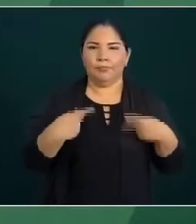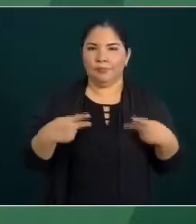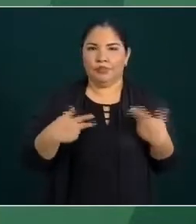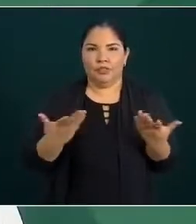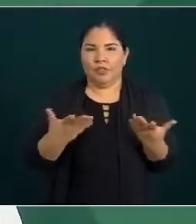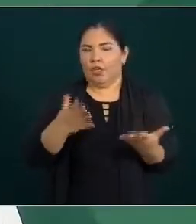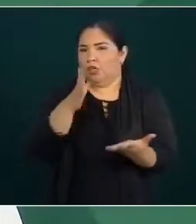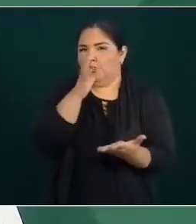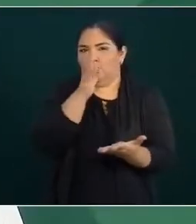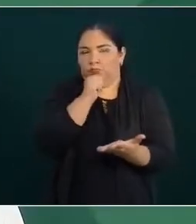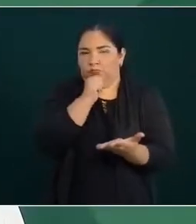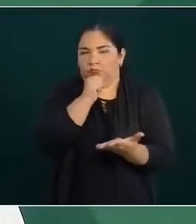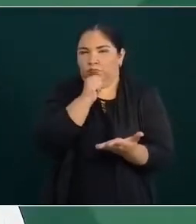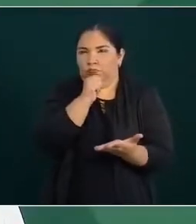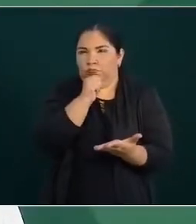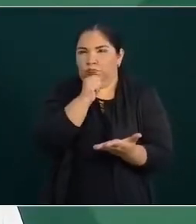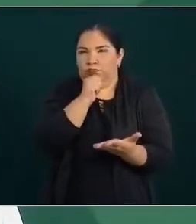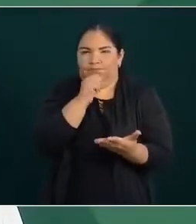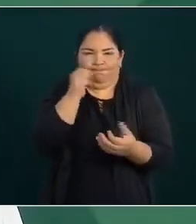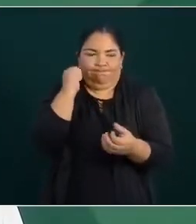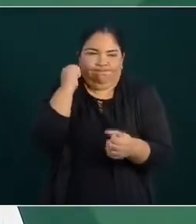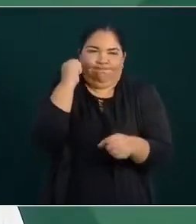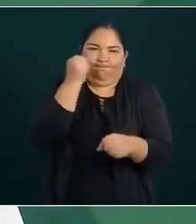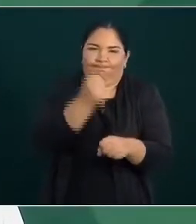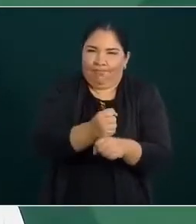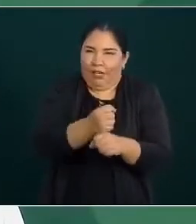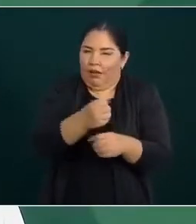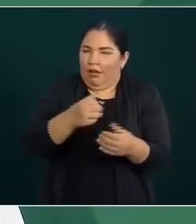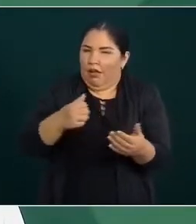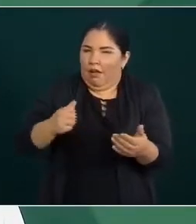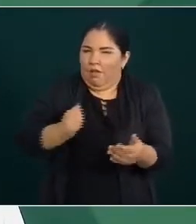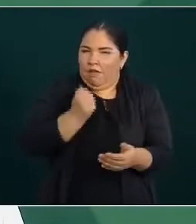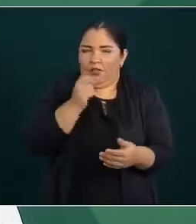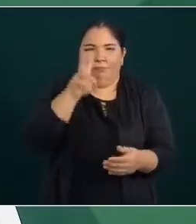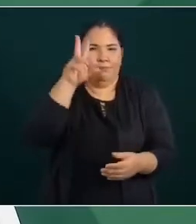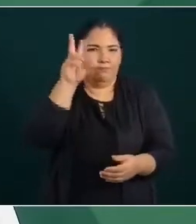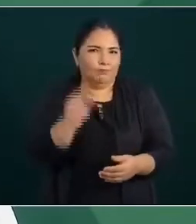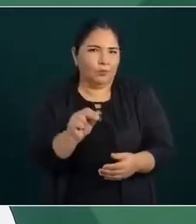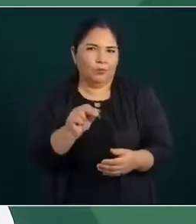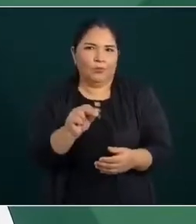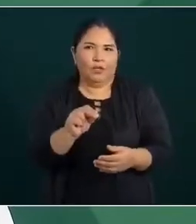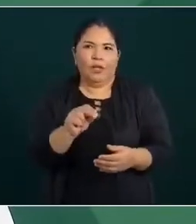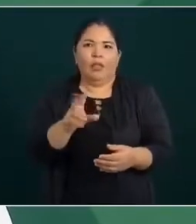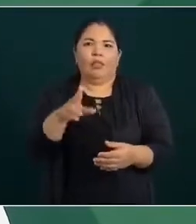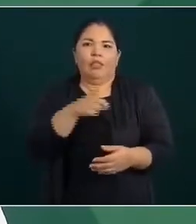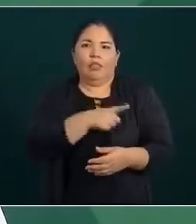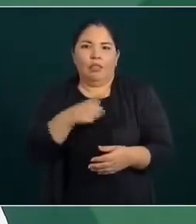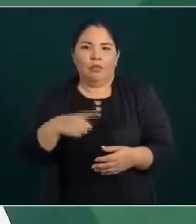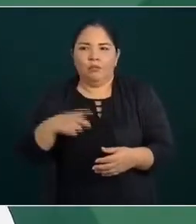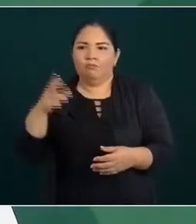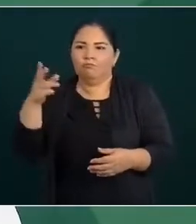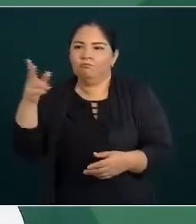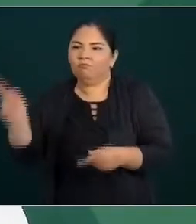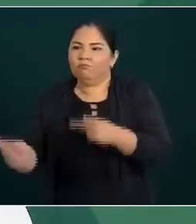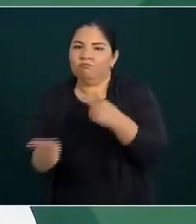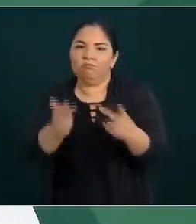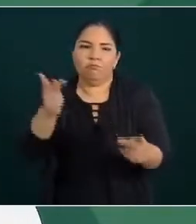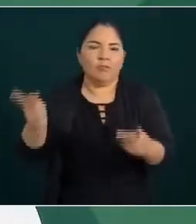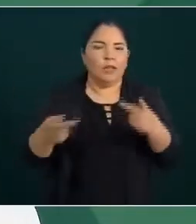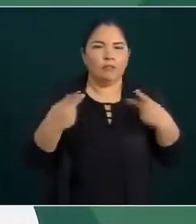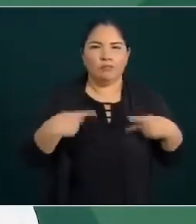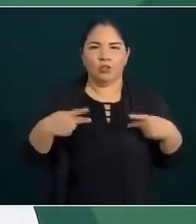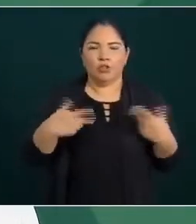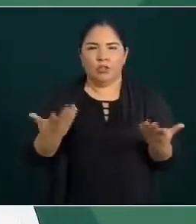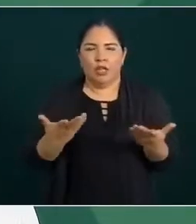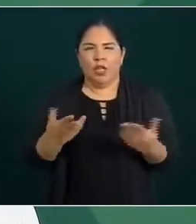No se puede imponer nada, sino hay que escuchar a la gente. Recuerdo